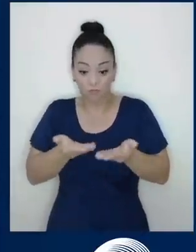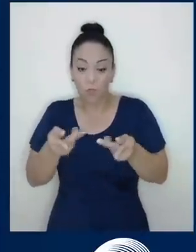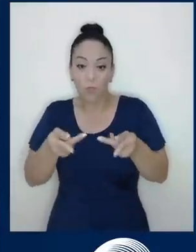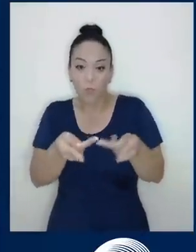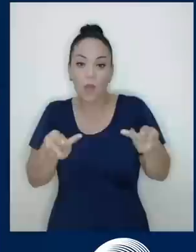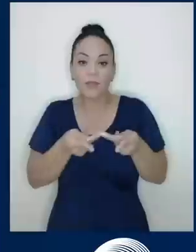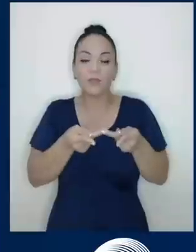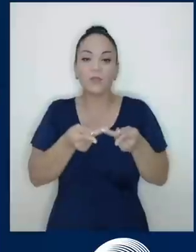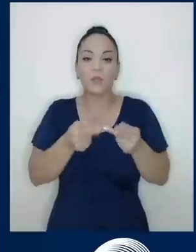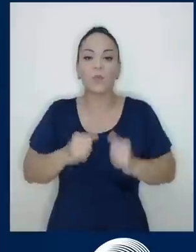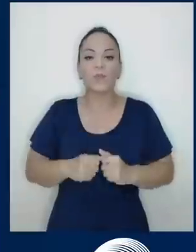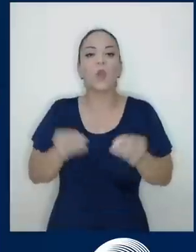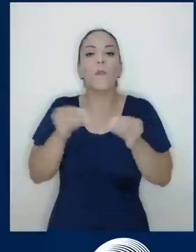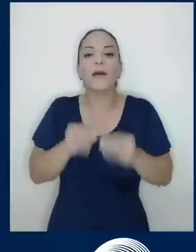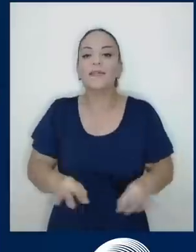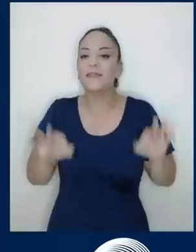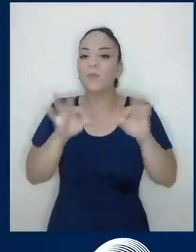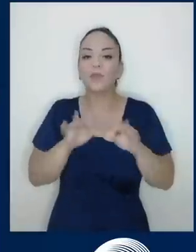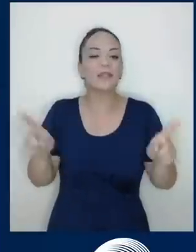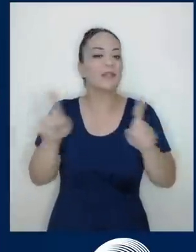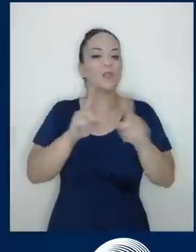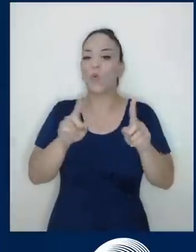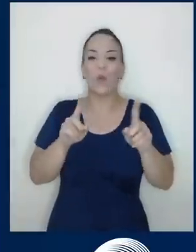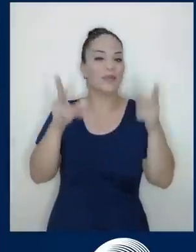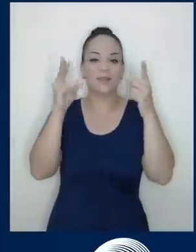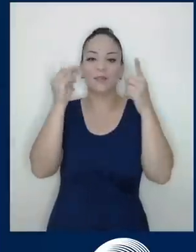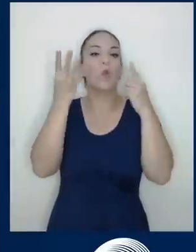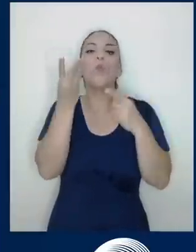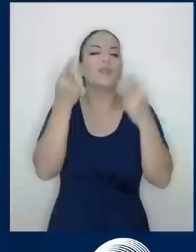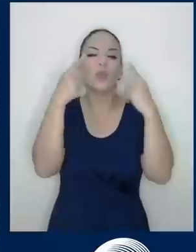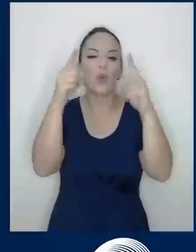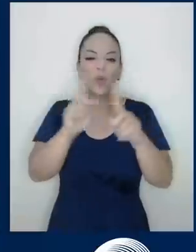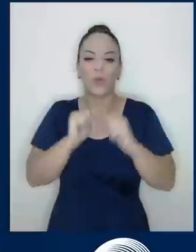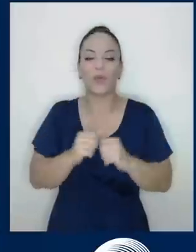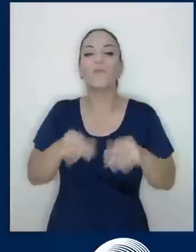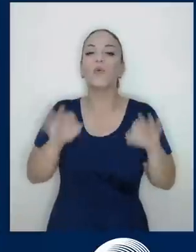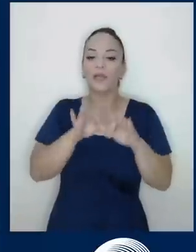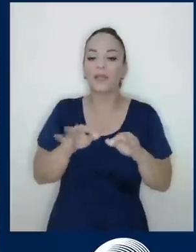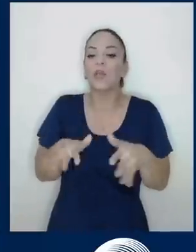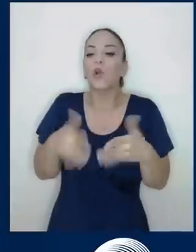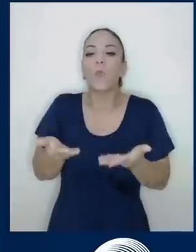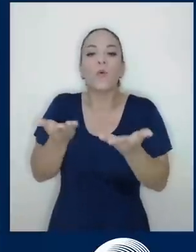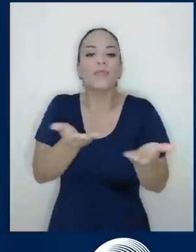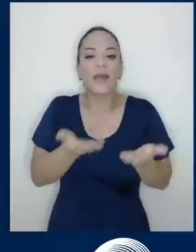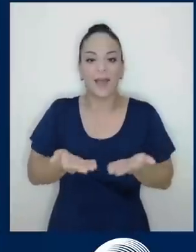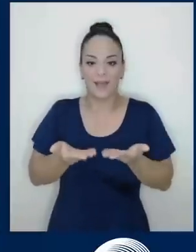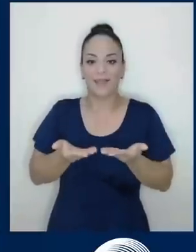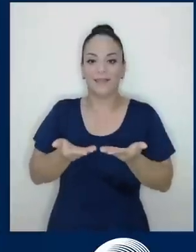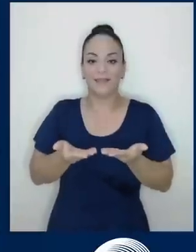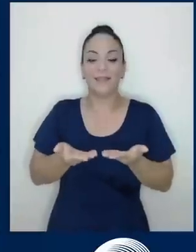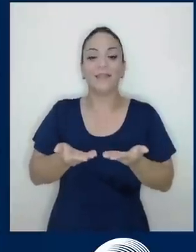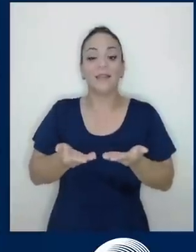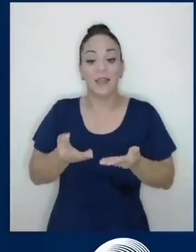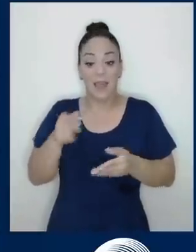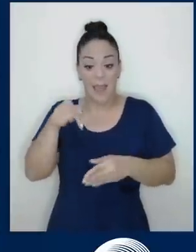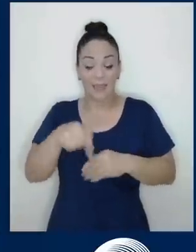cuánto alcanza uno, sino cómo deja ese lugar. Y este país merece que. Este país merece que